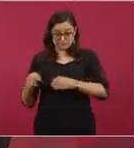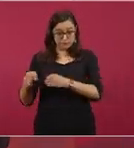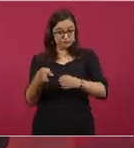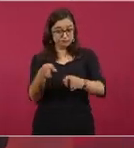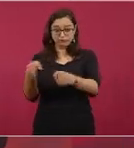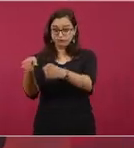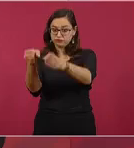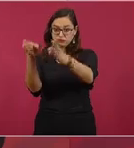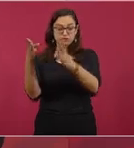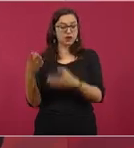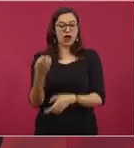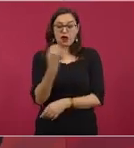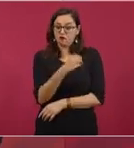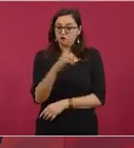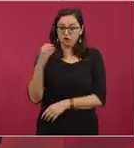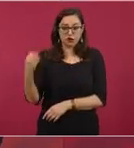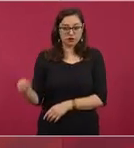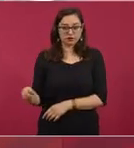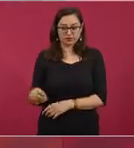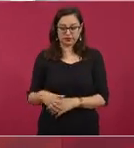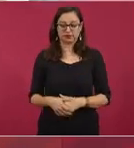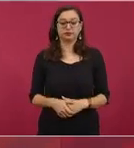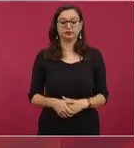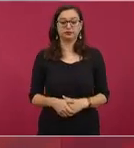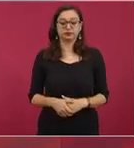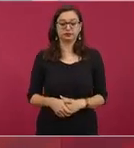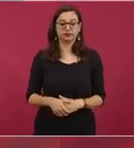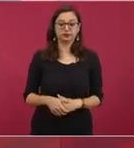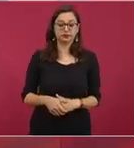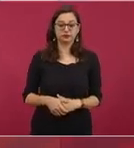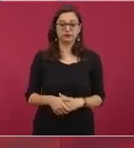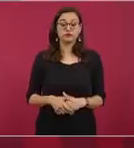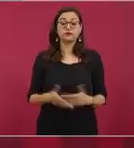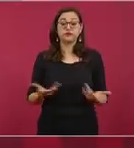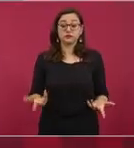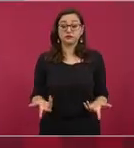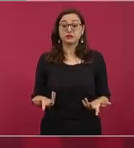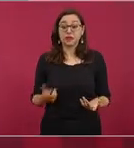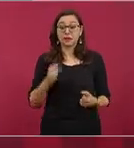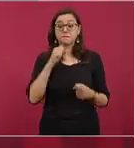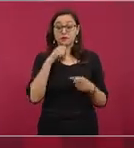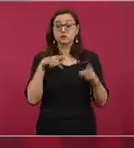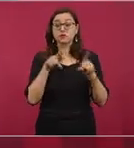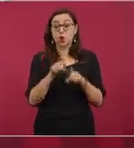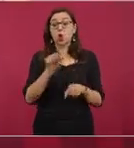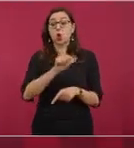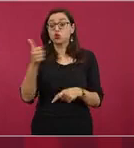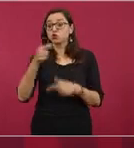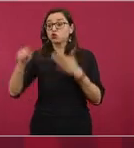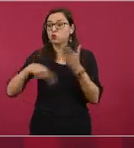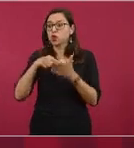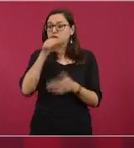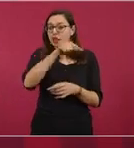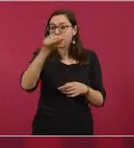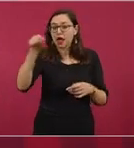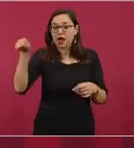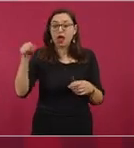ruta del tren y se está reforestando. Además de eso,